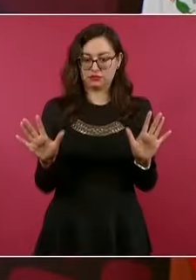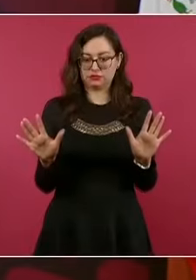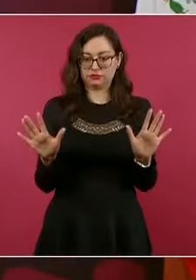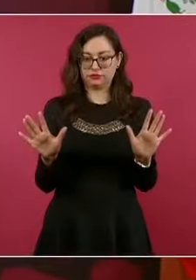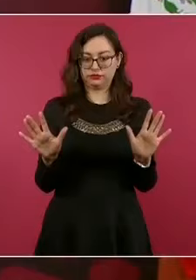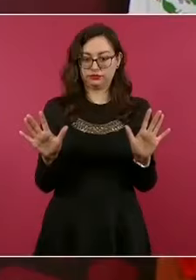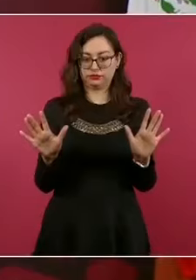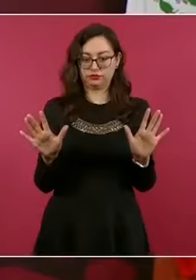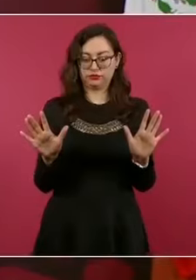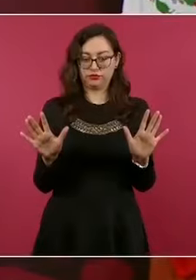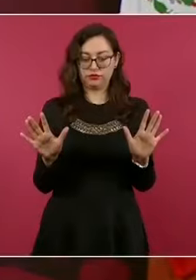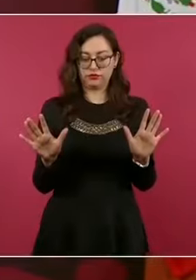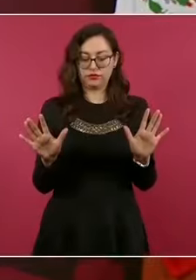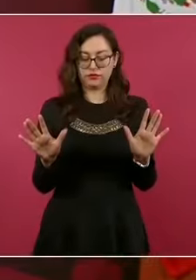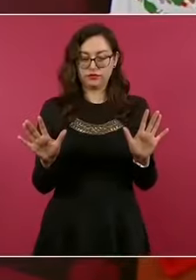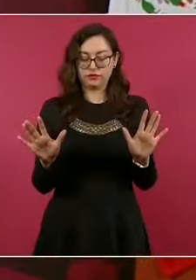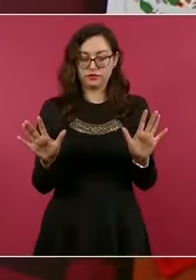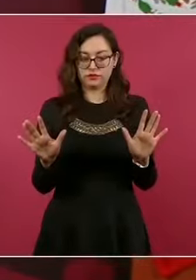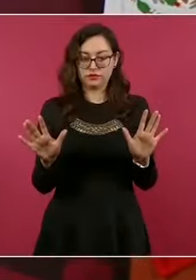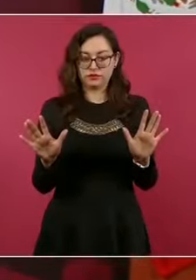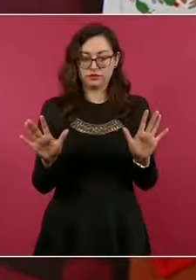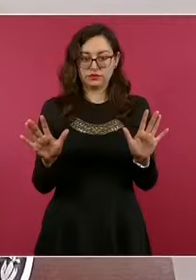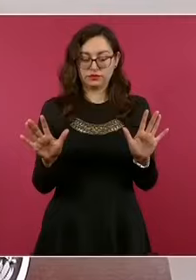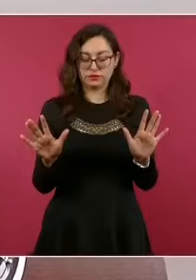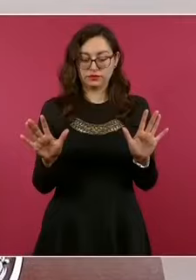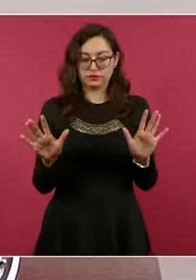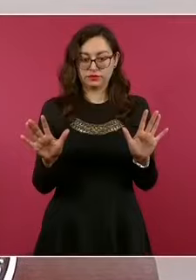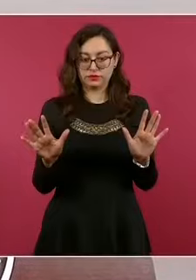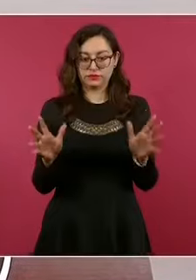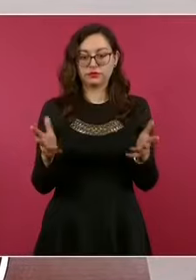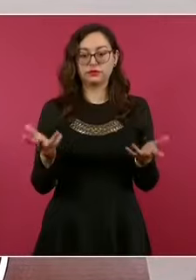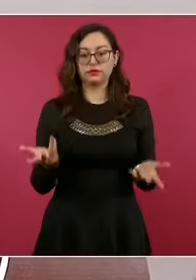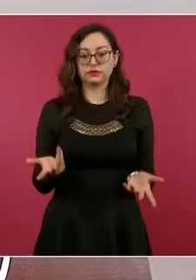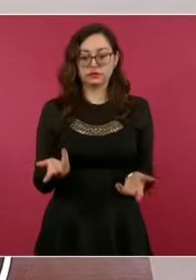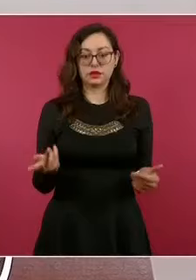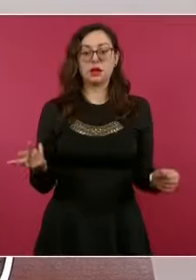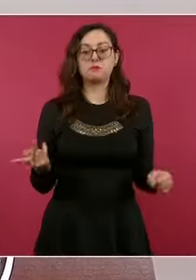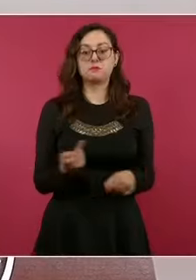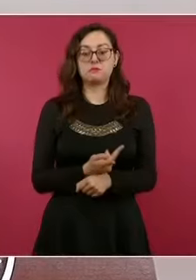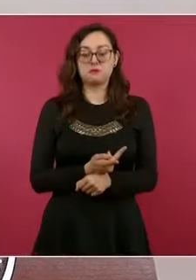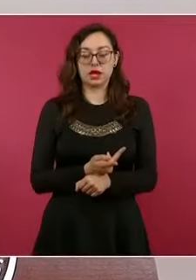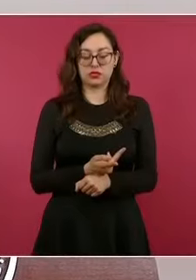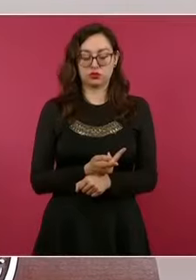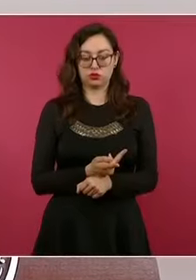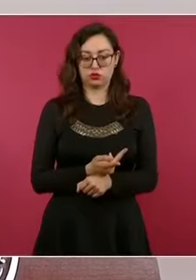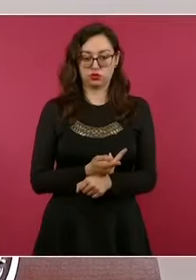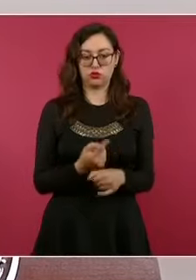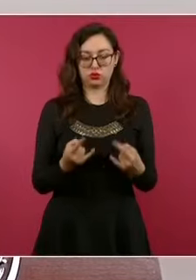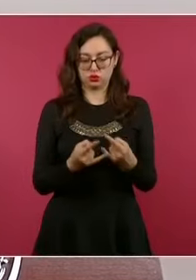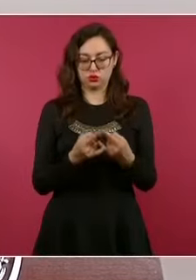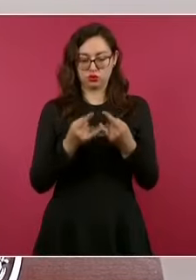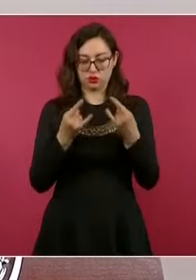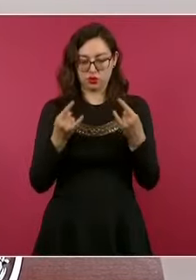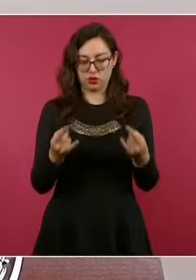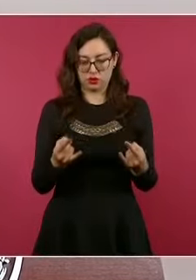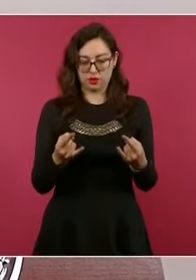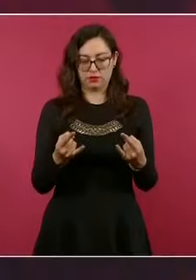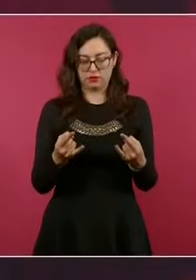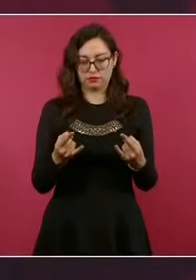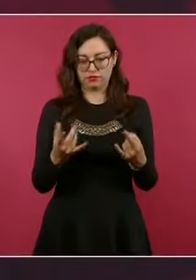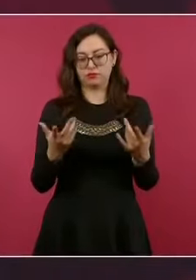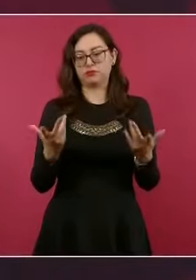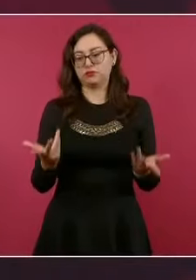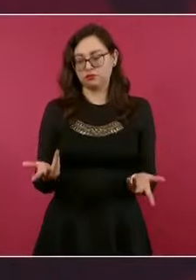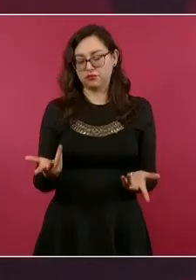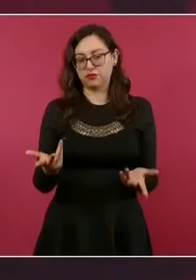Esto tiene que ver con un acto que se produce posterior a la protesta